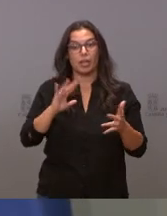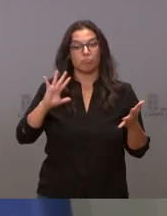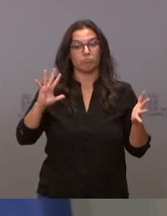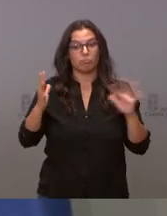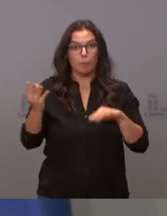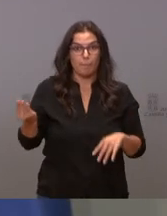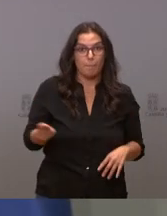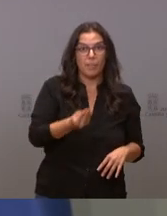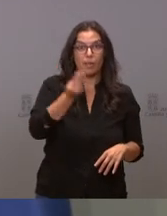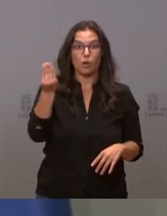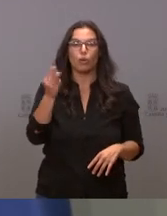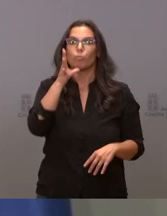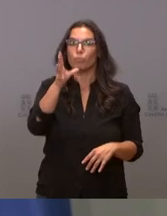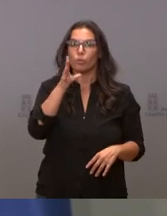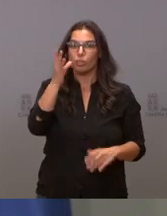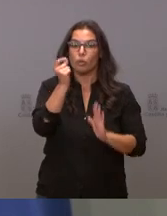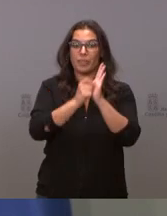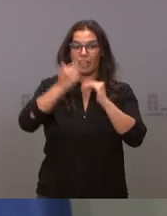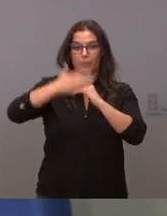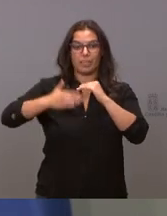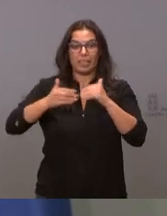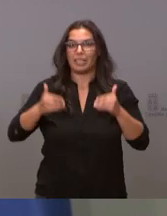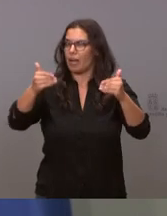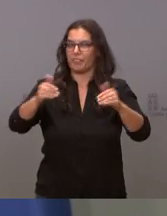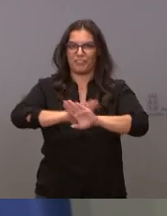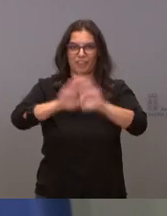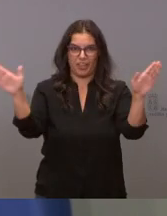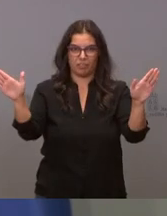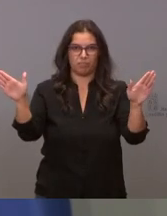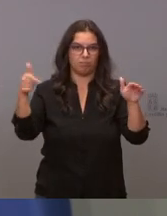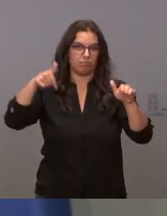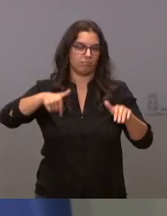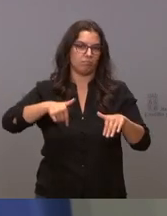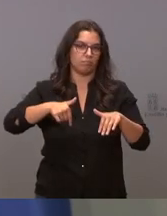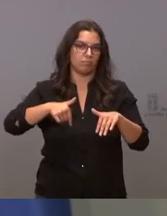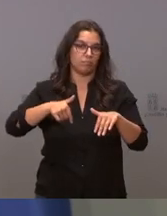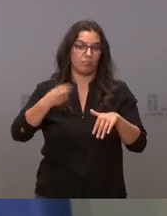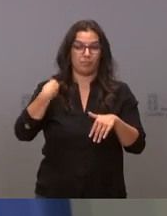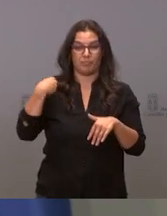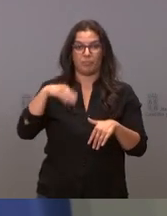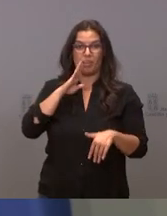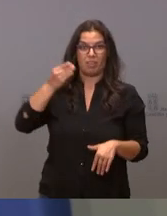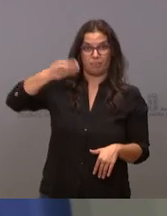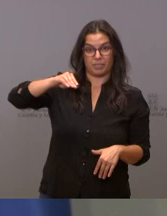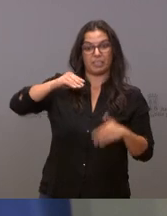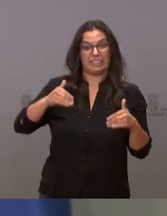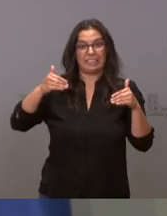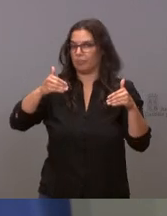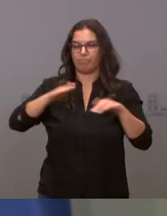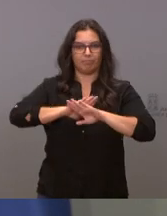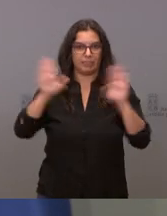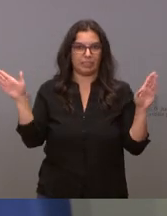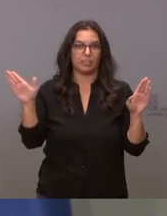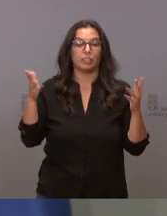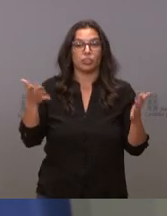se ha decidido no prorrogar las medidas restrictivas adicionales en nuestra comunidad, con lo cual,